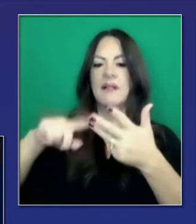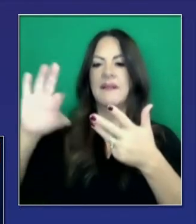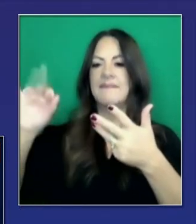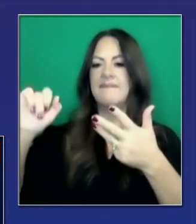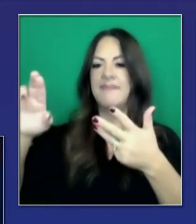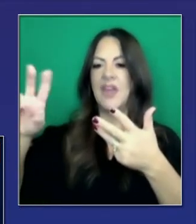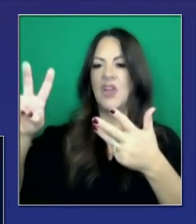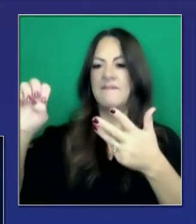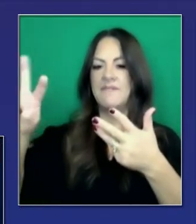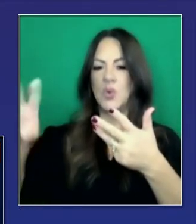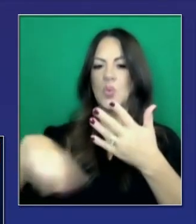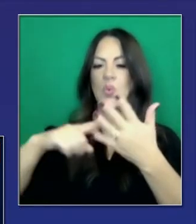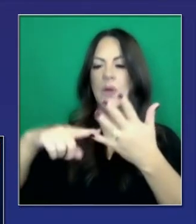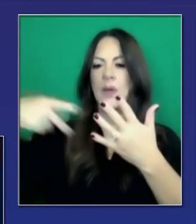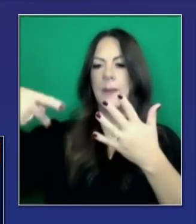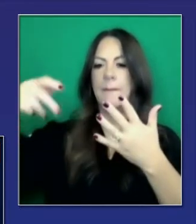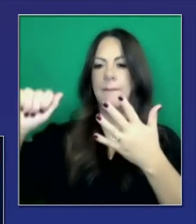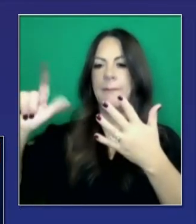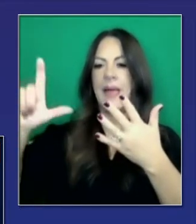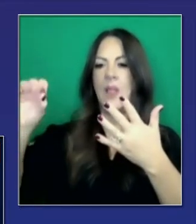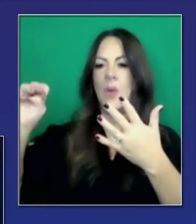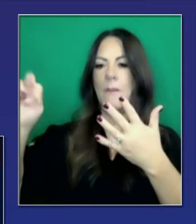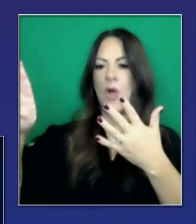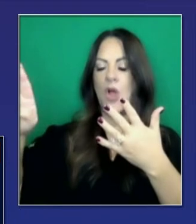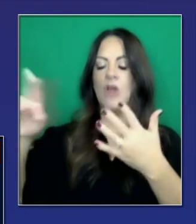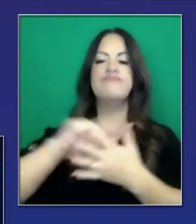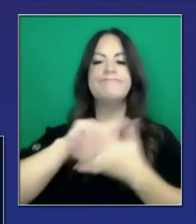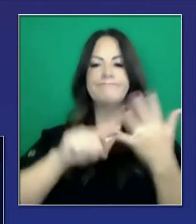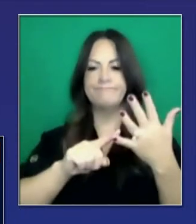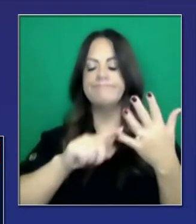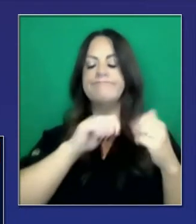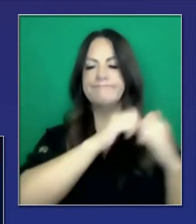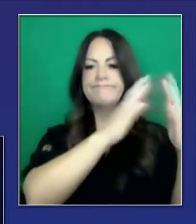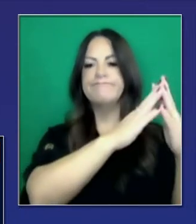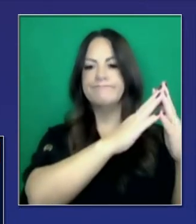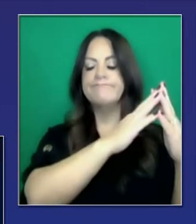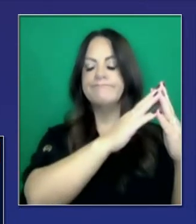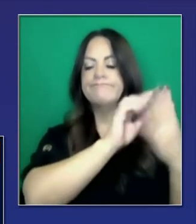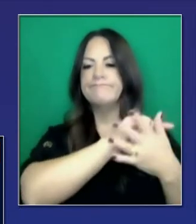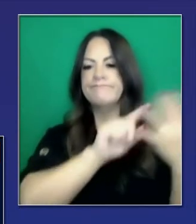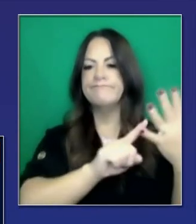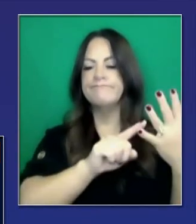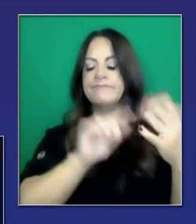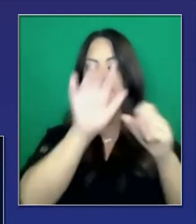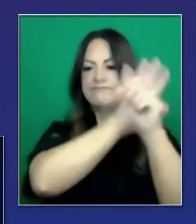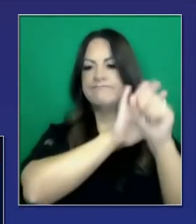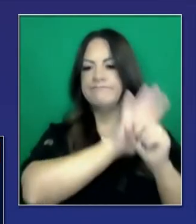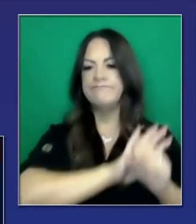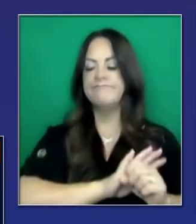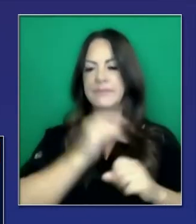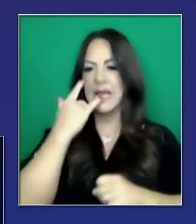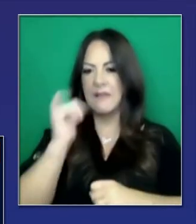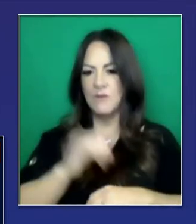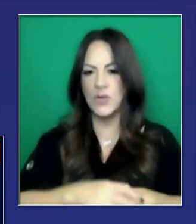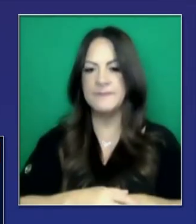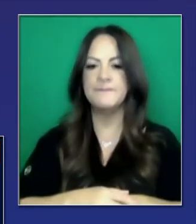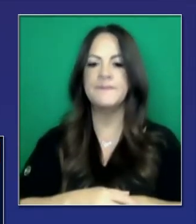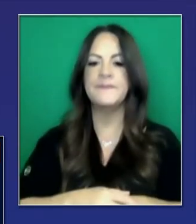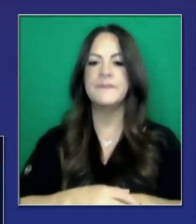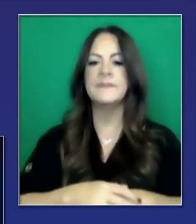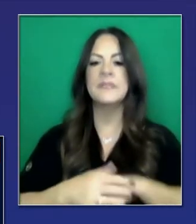han recibido pacientes todavía, pero ya tienen camas allí listas. Pero pueden ver que 67 pacientes ahora